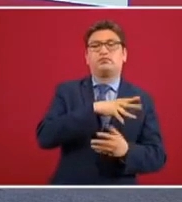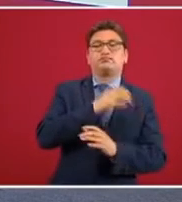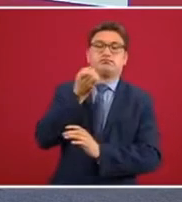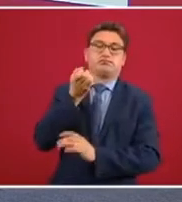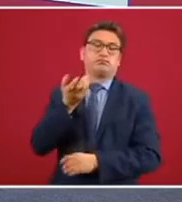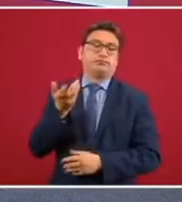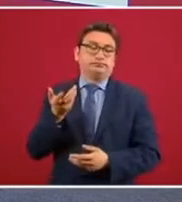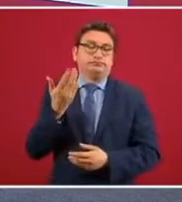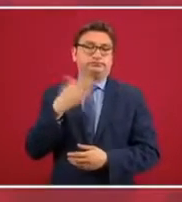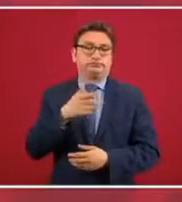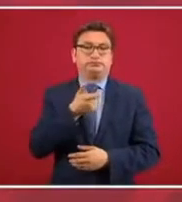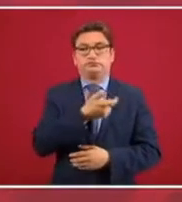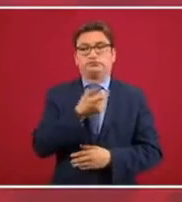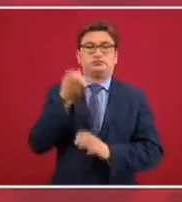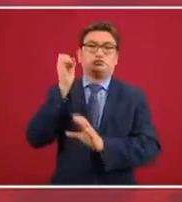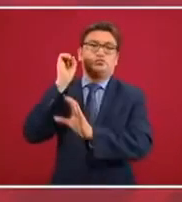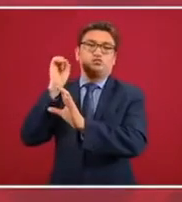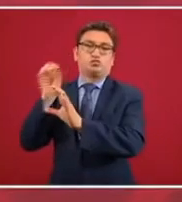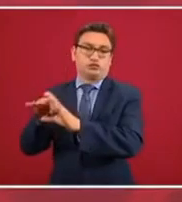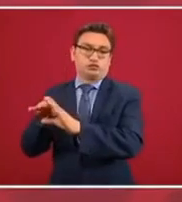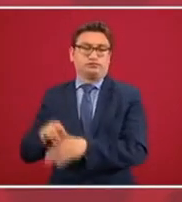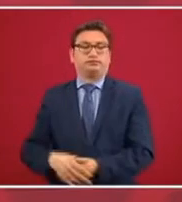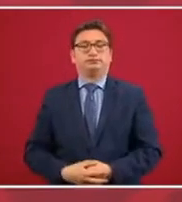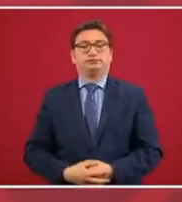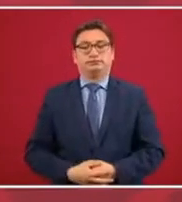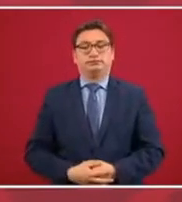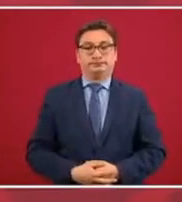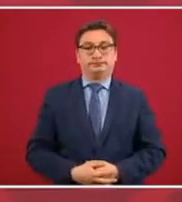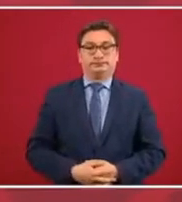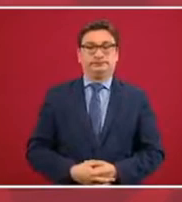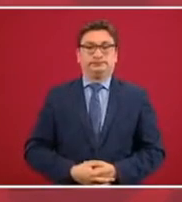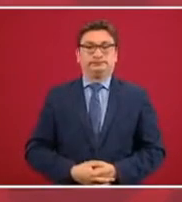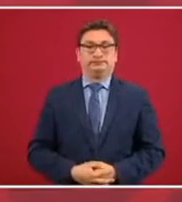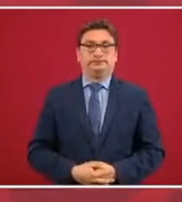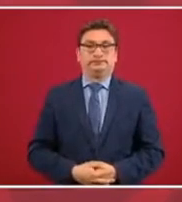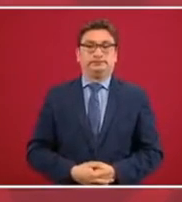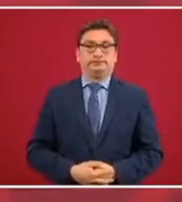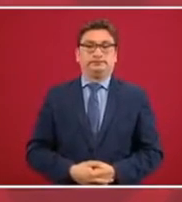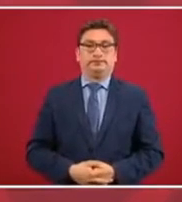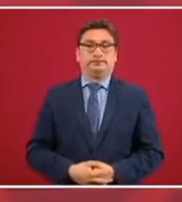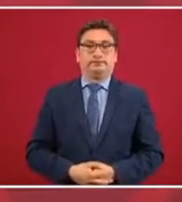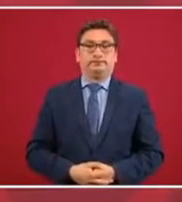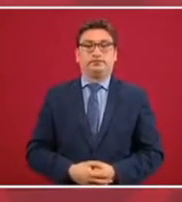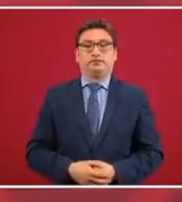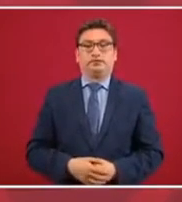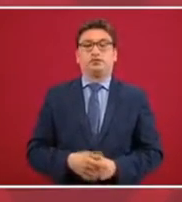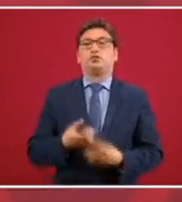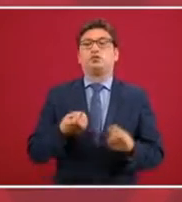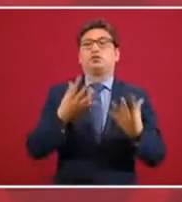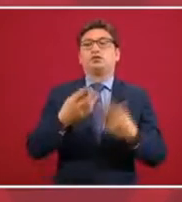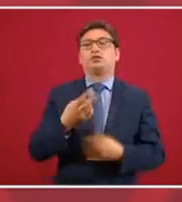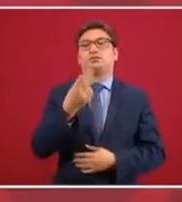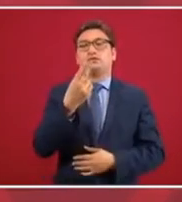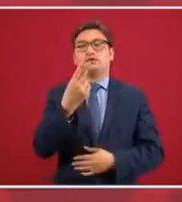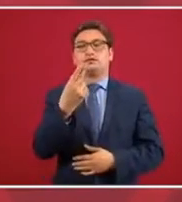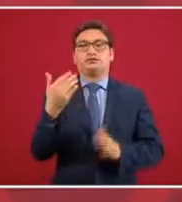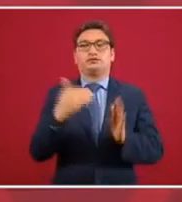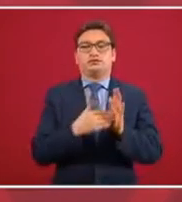dispersan los fondos, en este caso 25 mil pesos. Entonces,